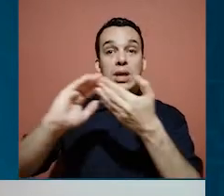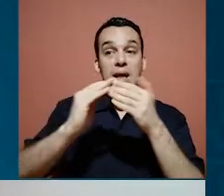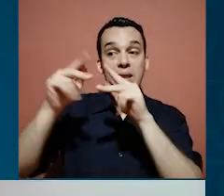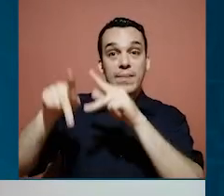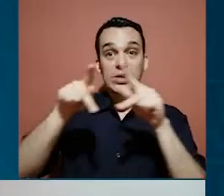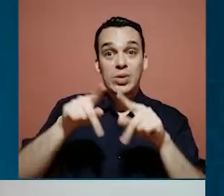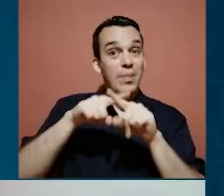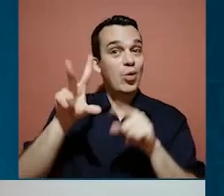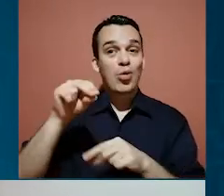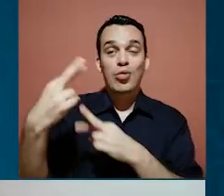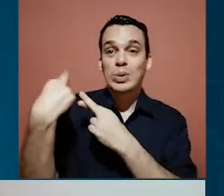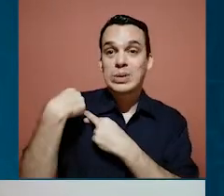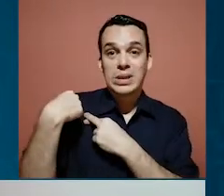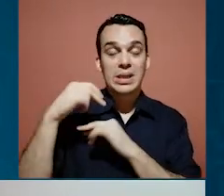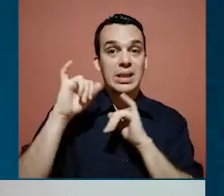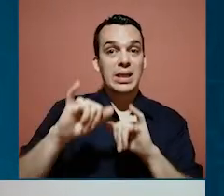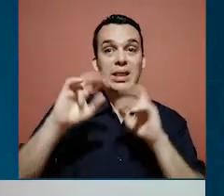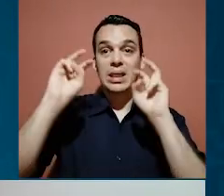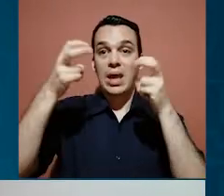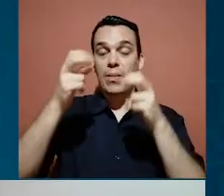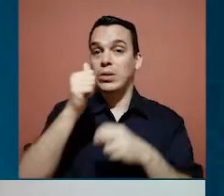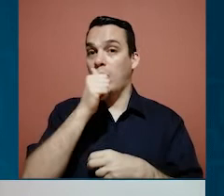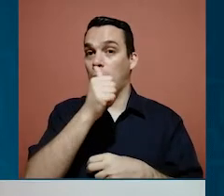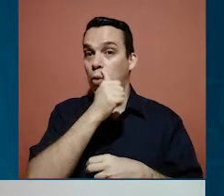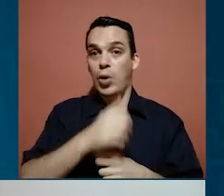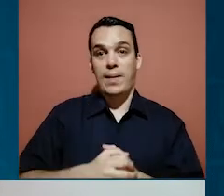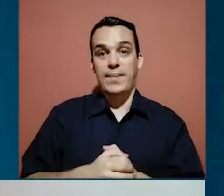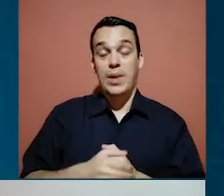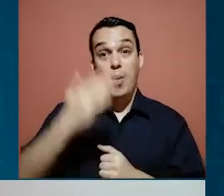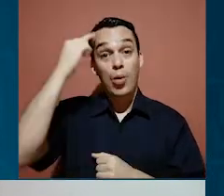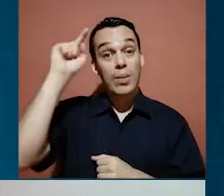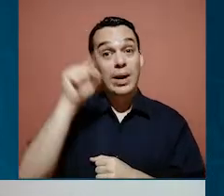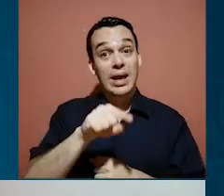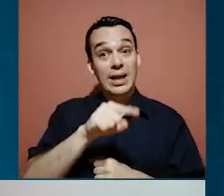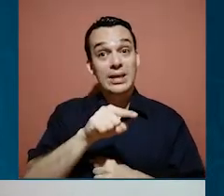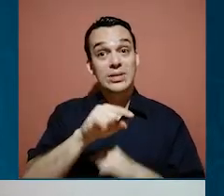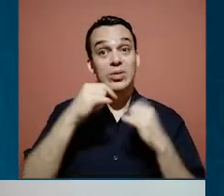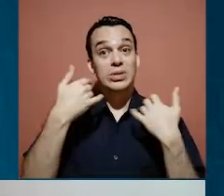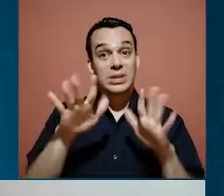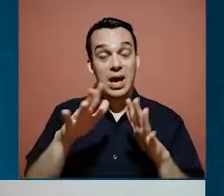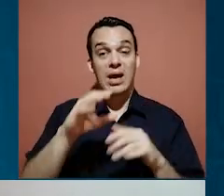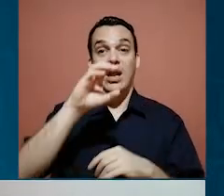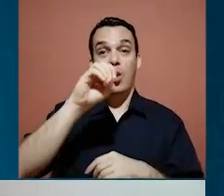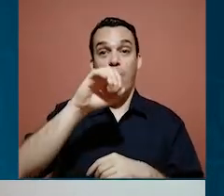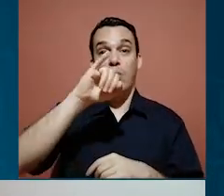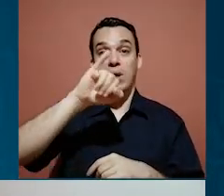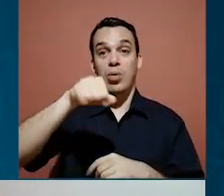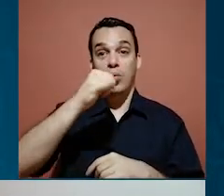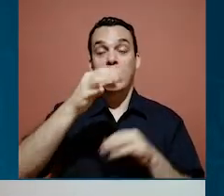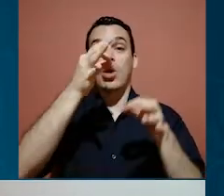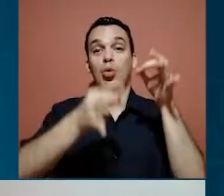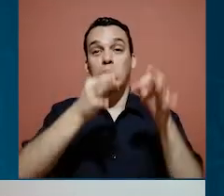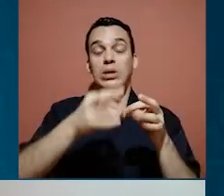ciudadana, pero no nos encargamos explícitamente de temas como de drogas, ¿verdad?, porque para esto existe un ente ya que es el OIJ